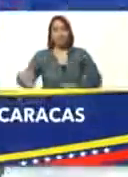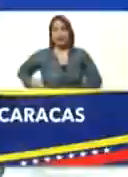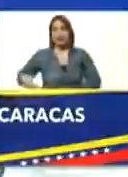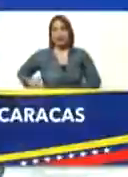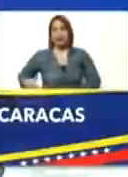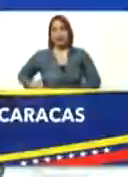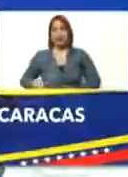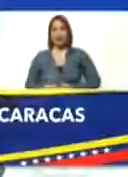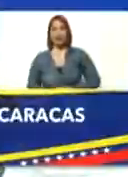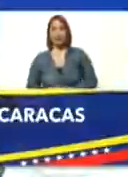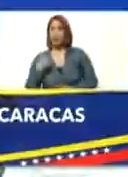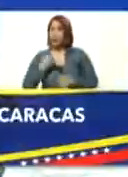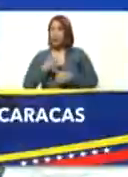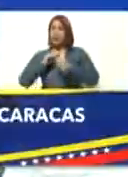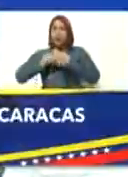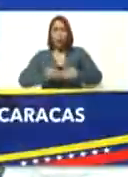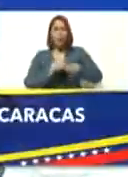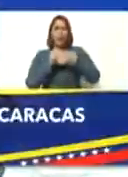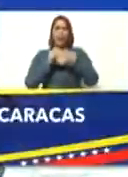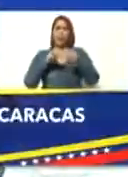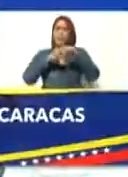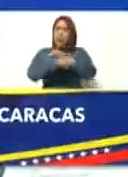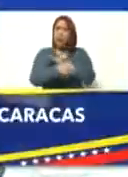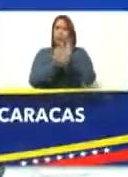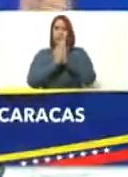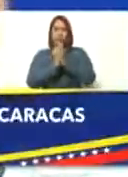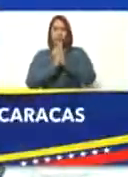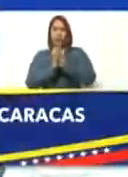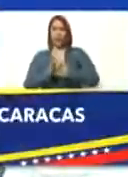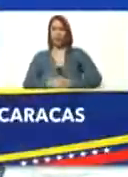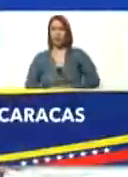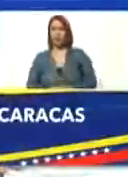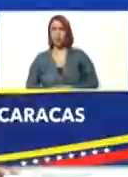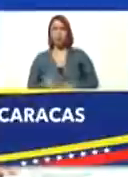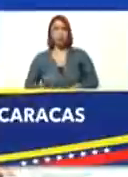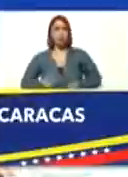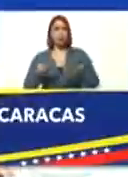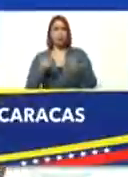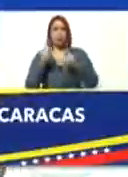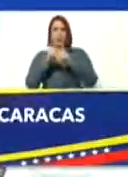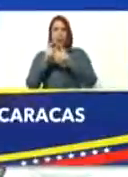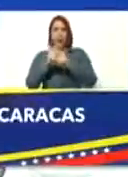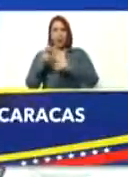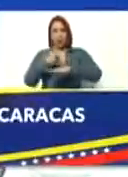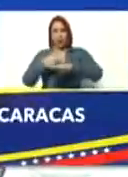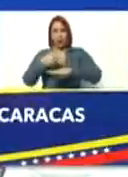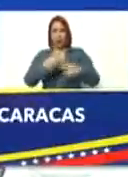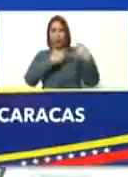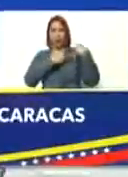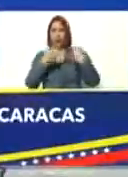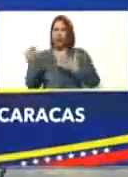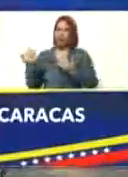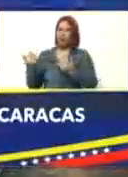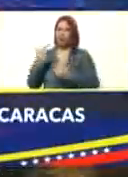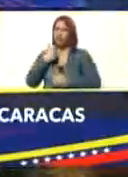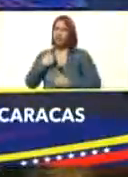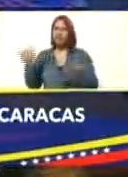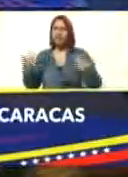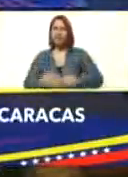Vamos a recuperarle en Metro, vale. ¿Qué te parece, Nahum? Vamos a dar las palabras, Nahum, Nahum. ¿Qué te parece? Dime, dime, di qué te parece.